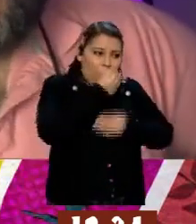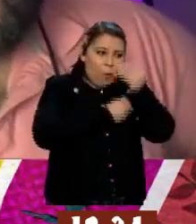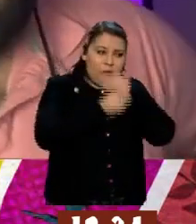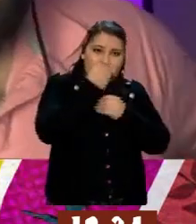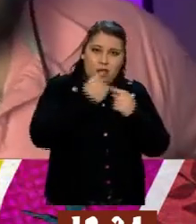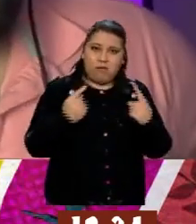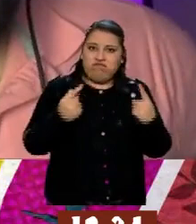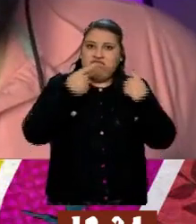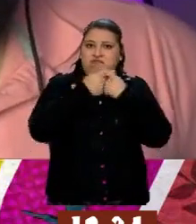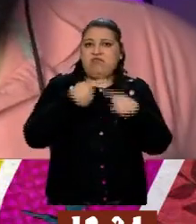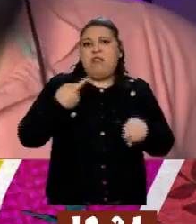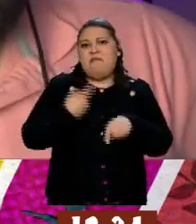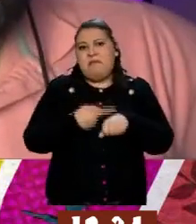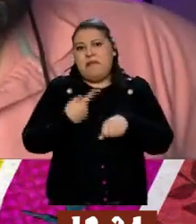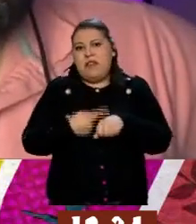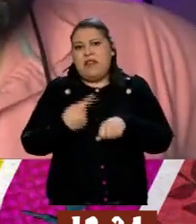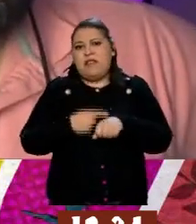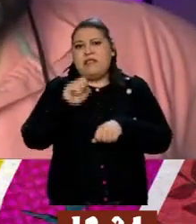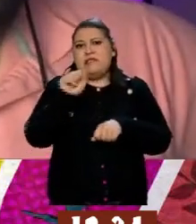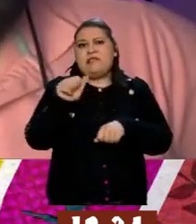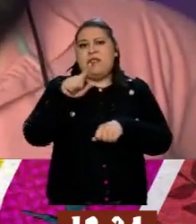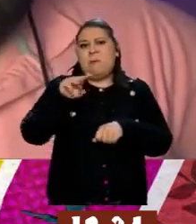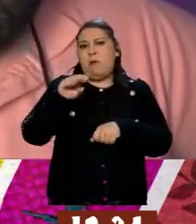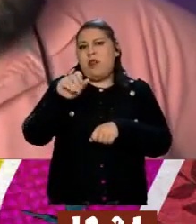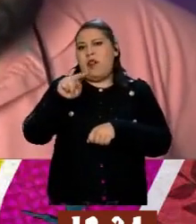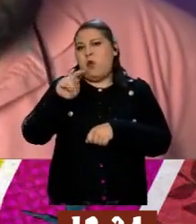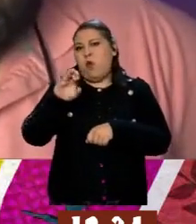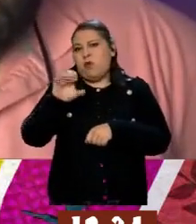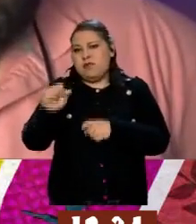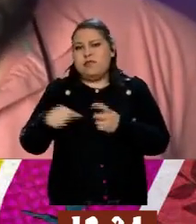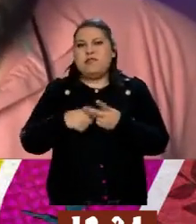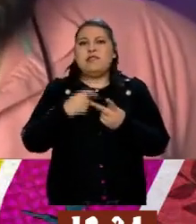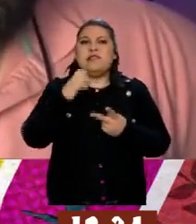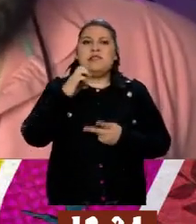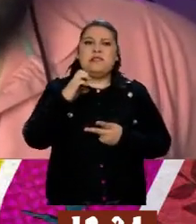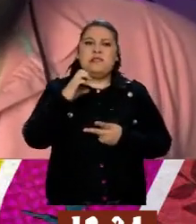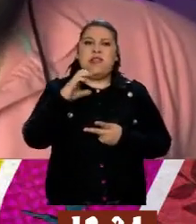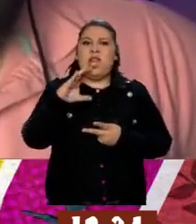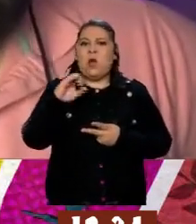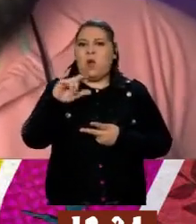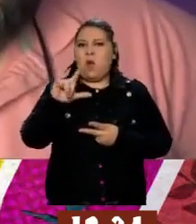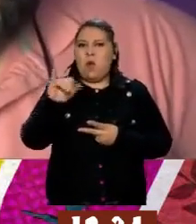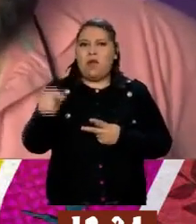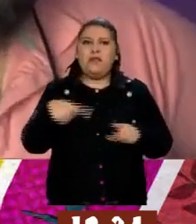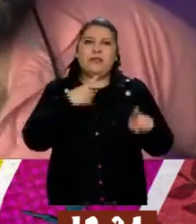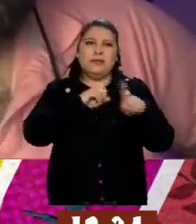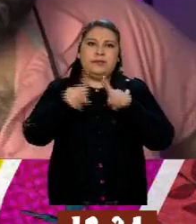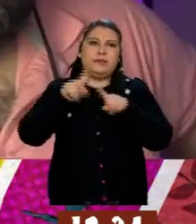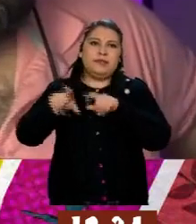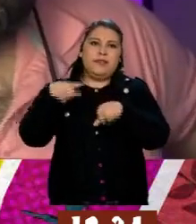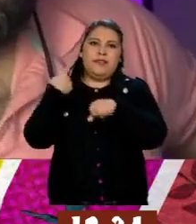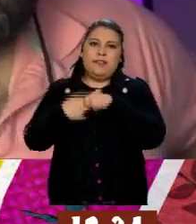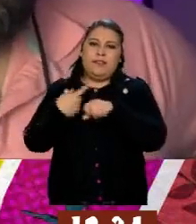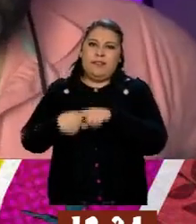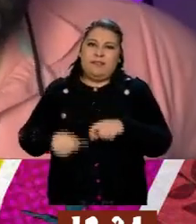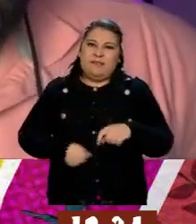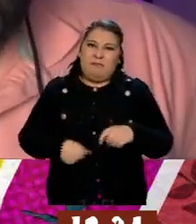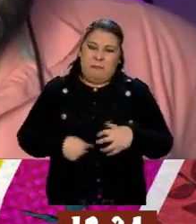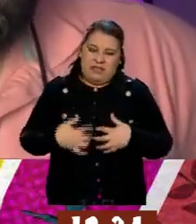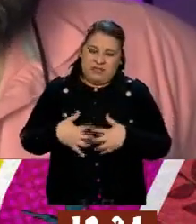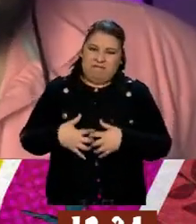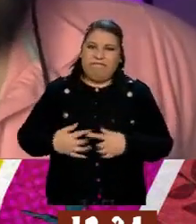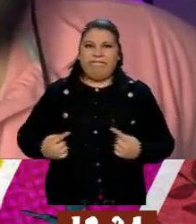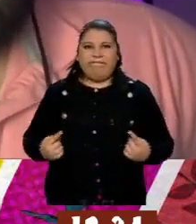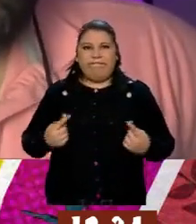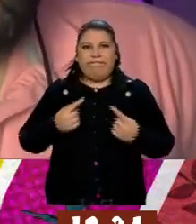diarreas, vómitos. Alistades estupacales bastante fuertes. Pero yo creo que son las principales, el coli